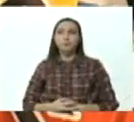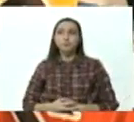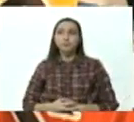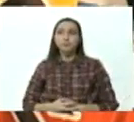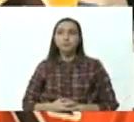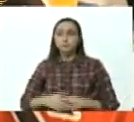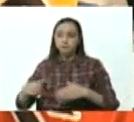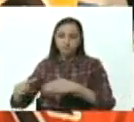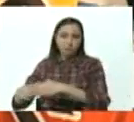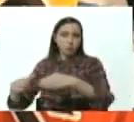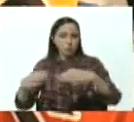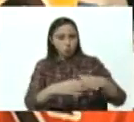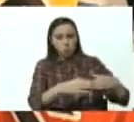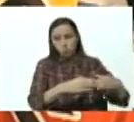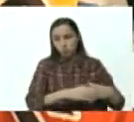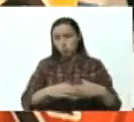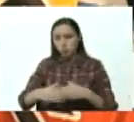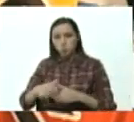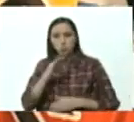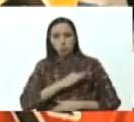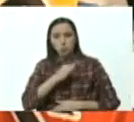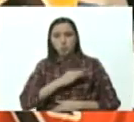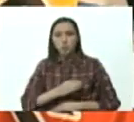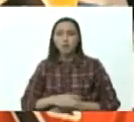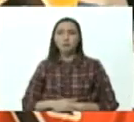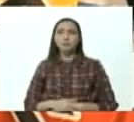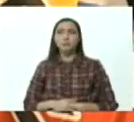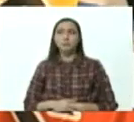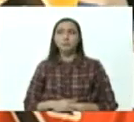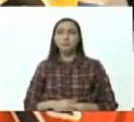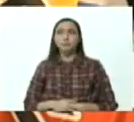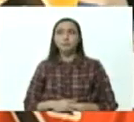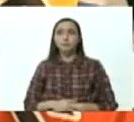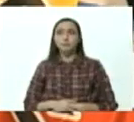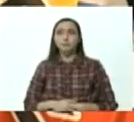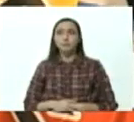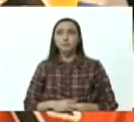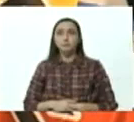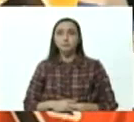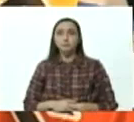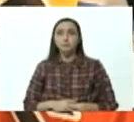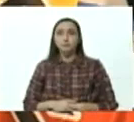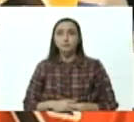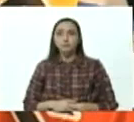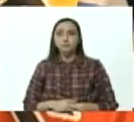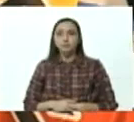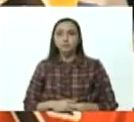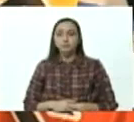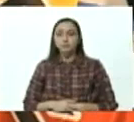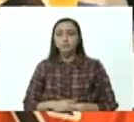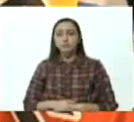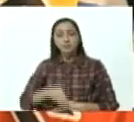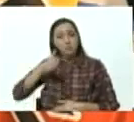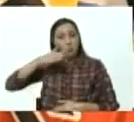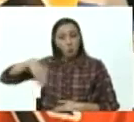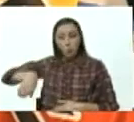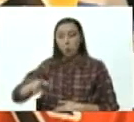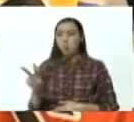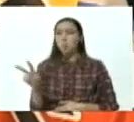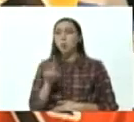populares las organizaciones sociales el pueblo de Venezuela es ya